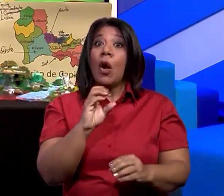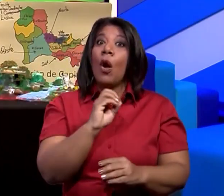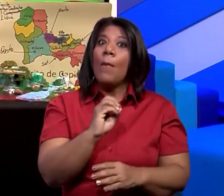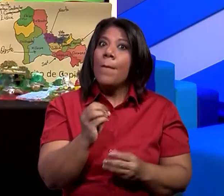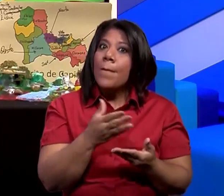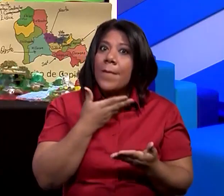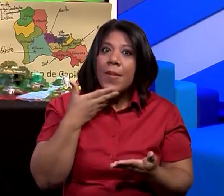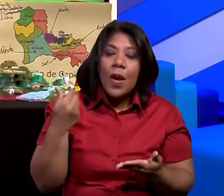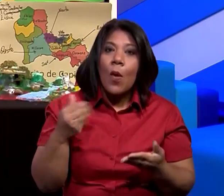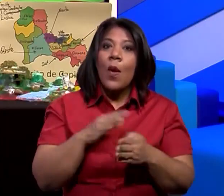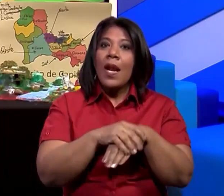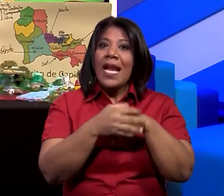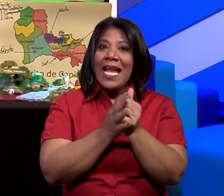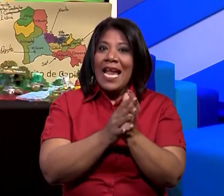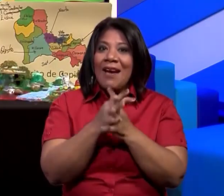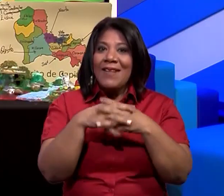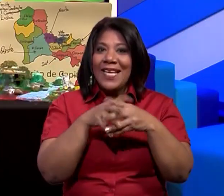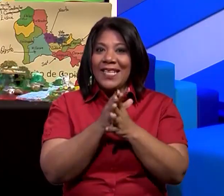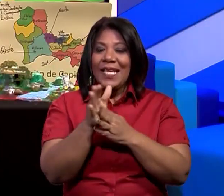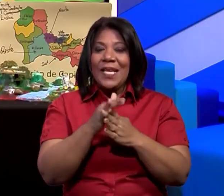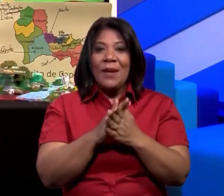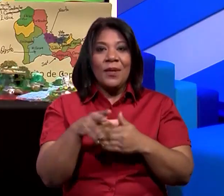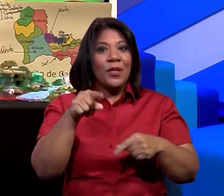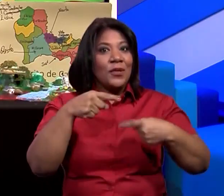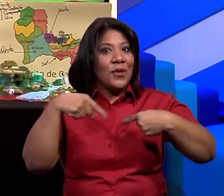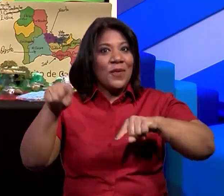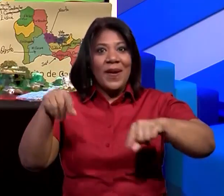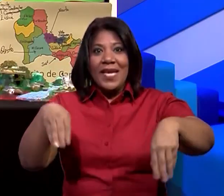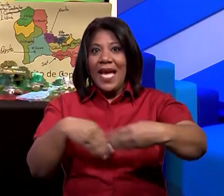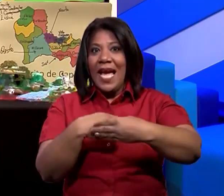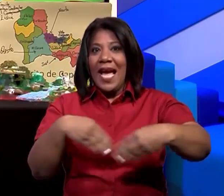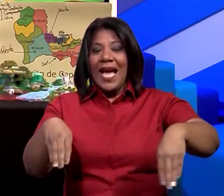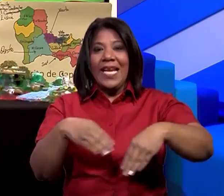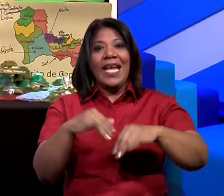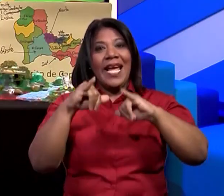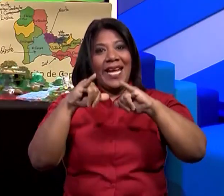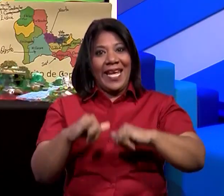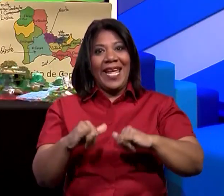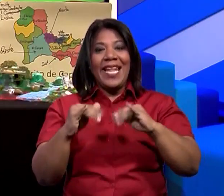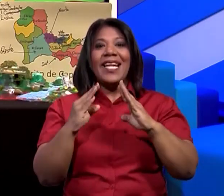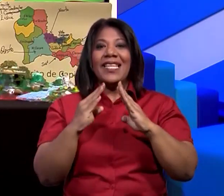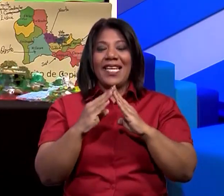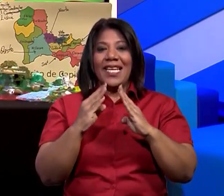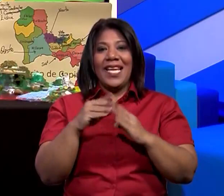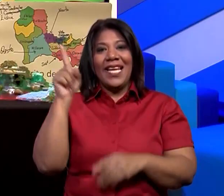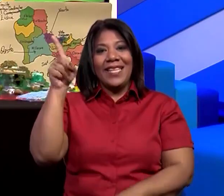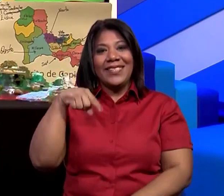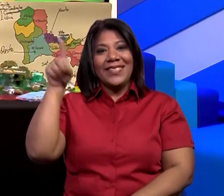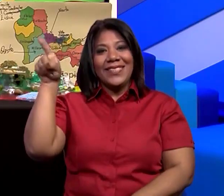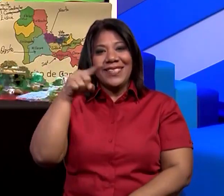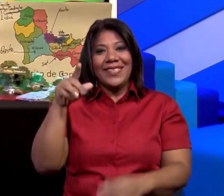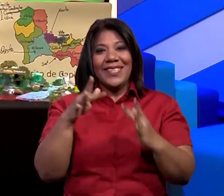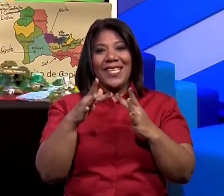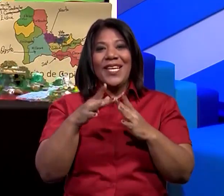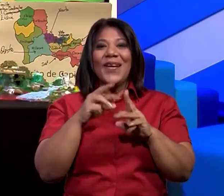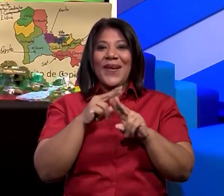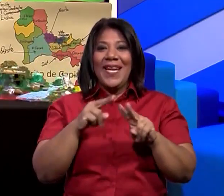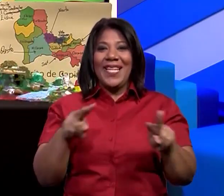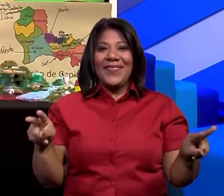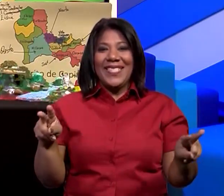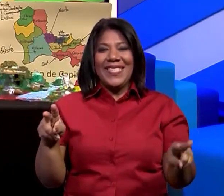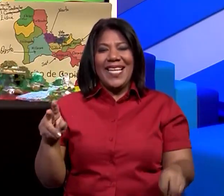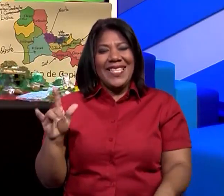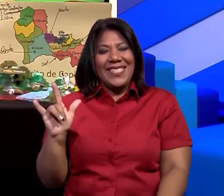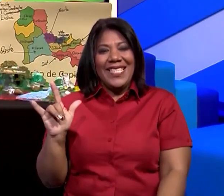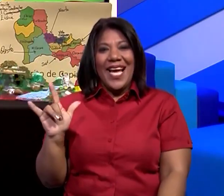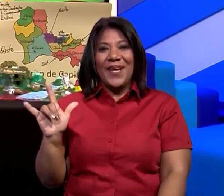y cuidarse de no salir de casa. Quédense en casa, porque la estrella se conecta con